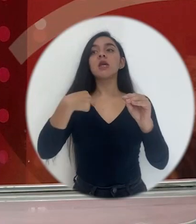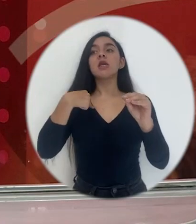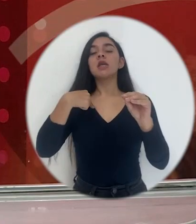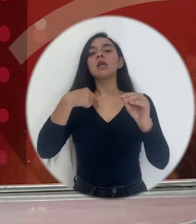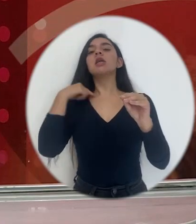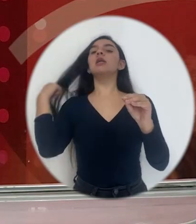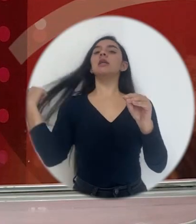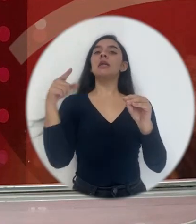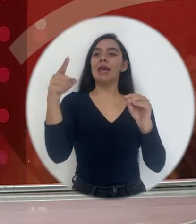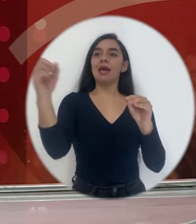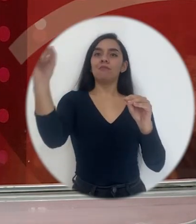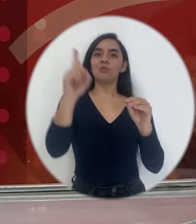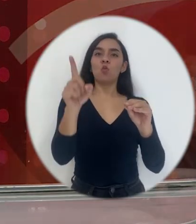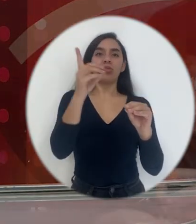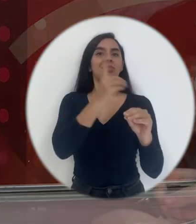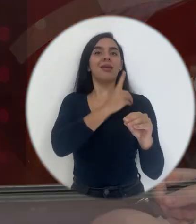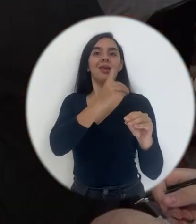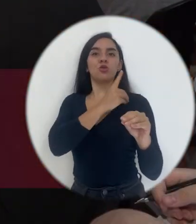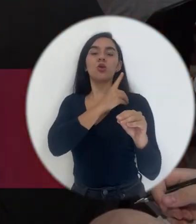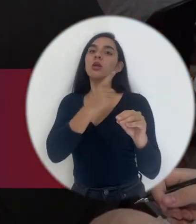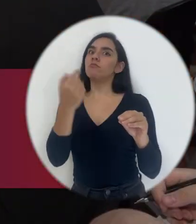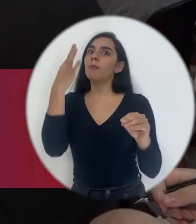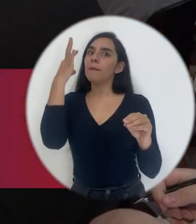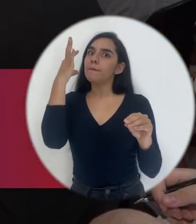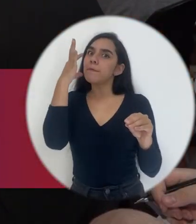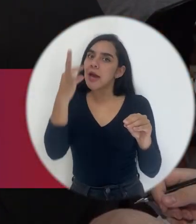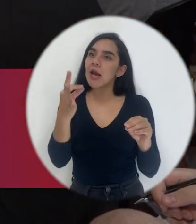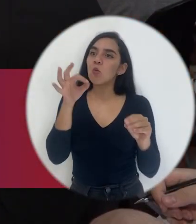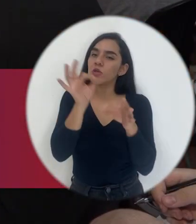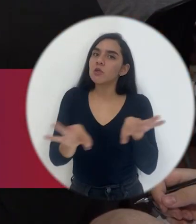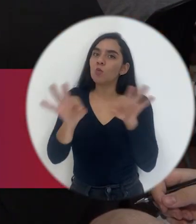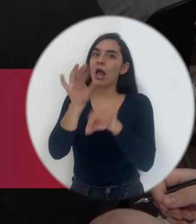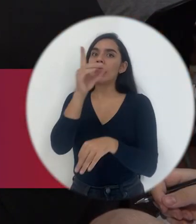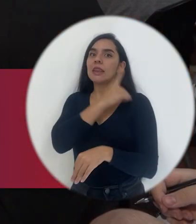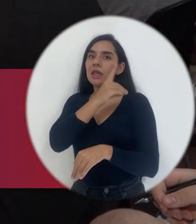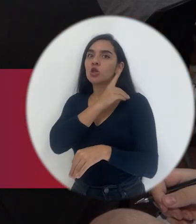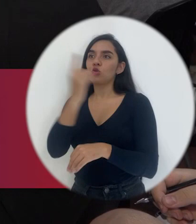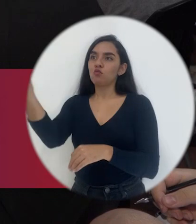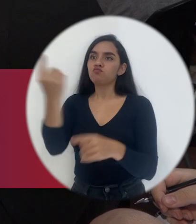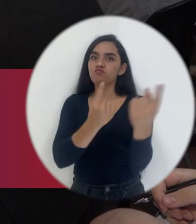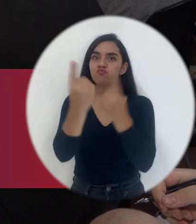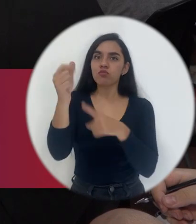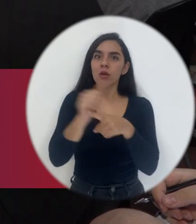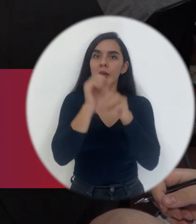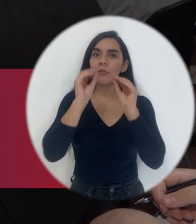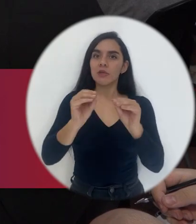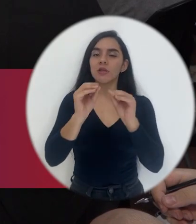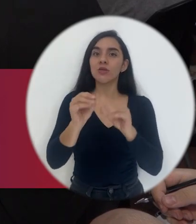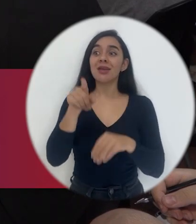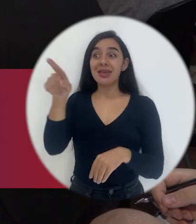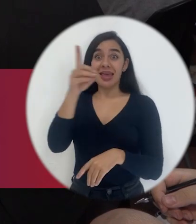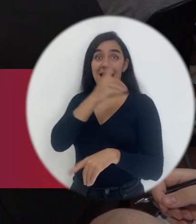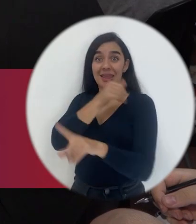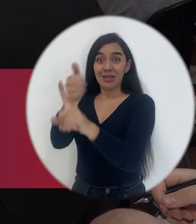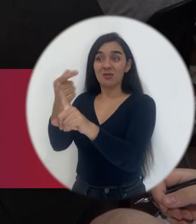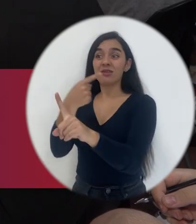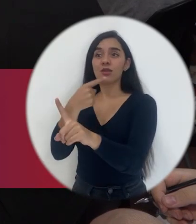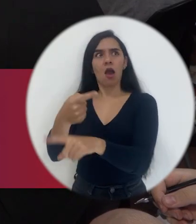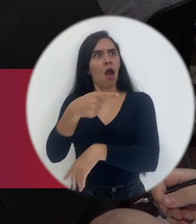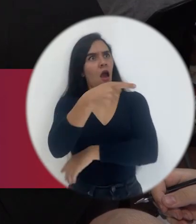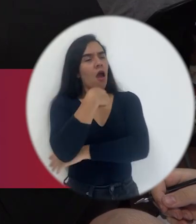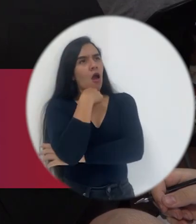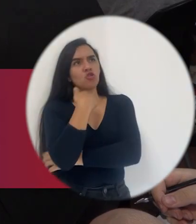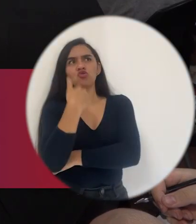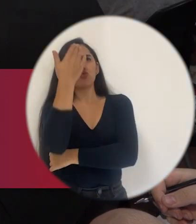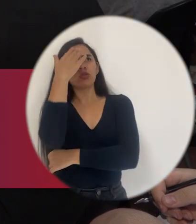creo súper importante también que asistan los directores a las capacitaciones. Porque ese día, el director dijo, ah, yo no sabía que habían cambiado la